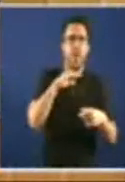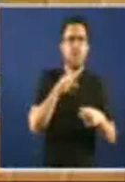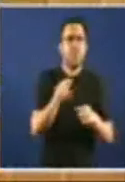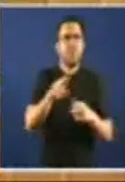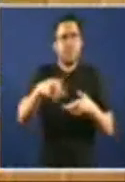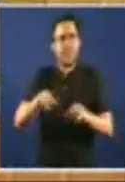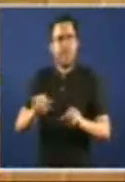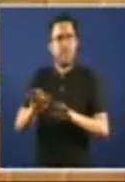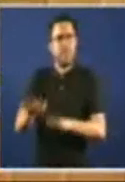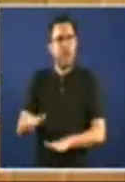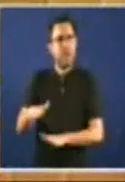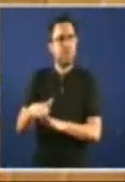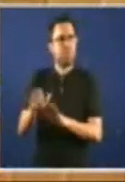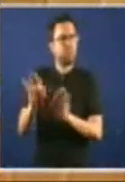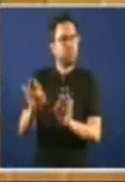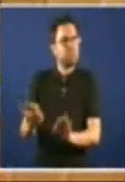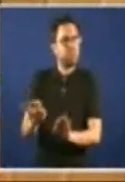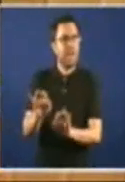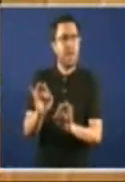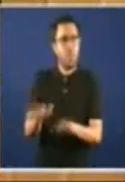Pero Son vostedes Así